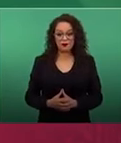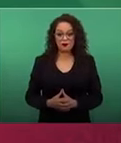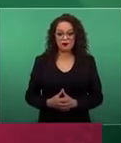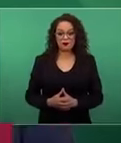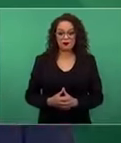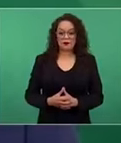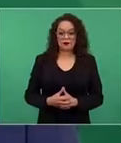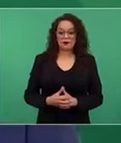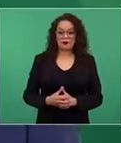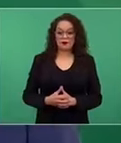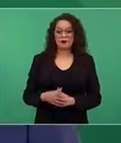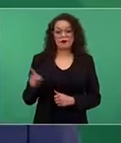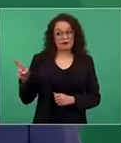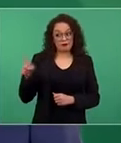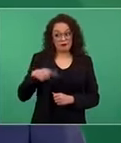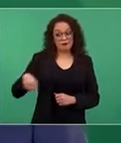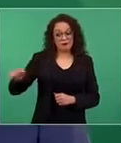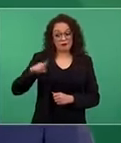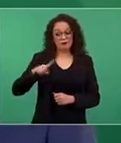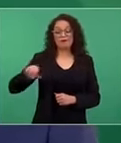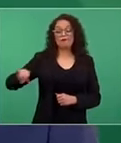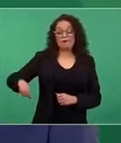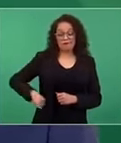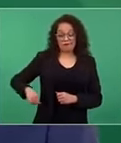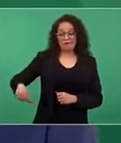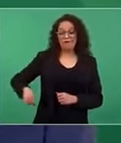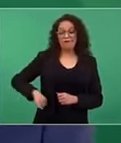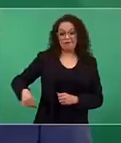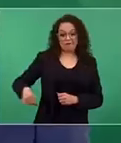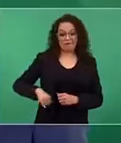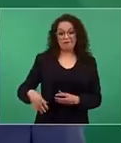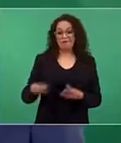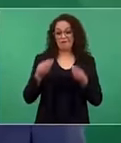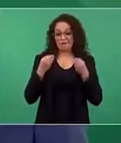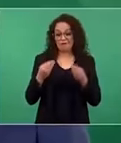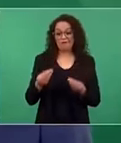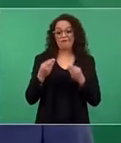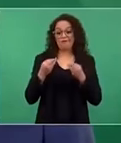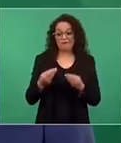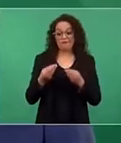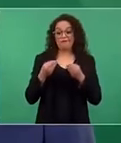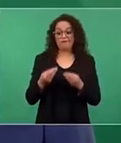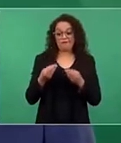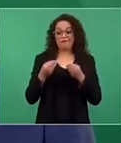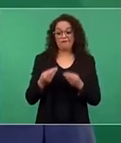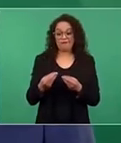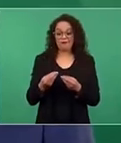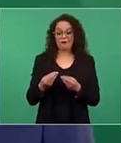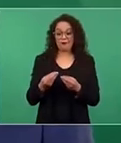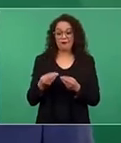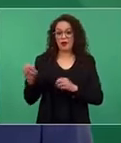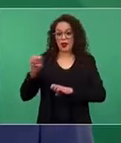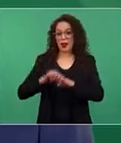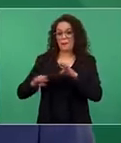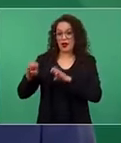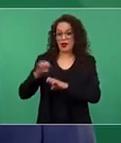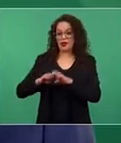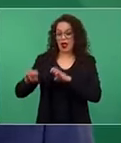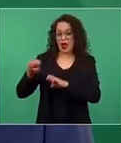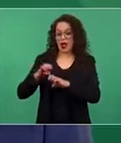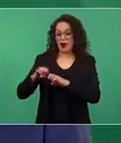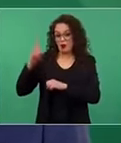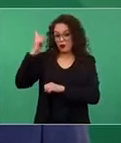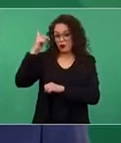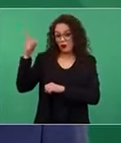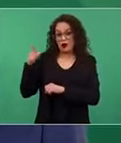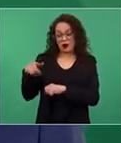mucho a los machuchones, que